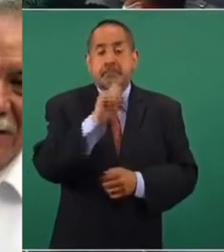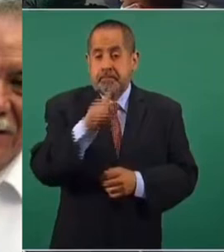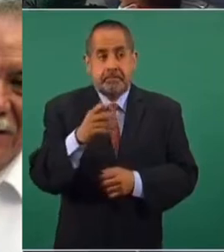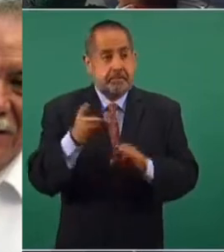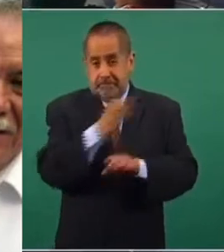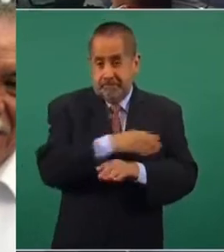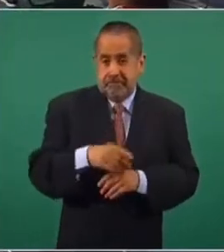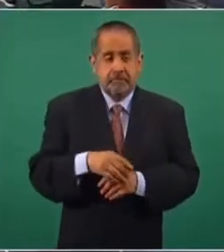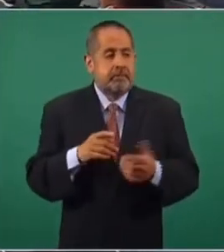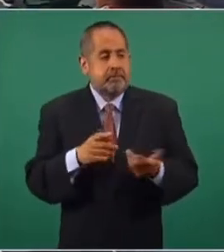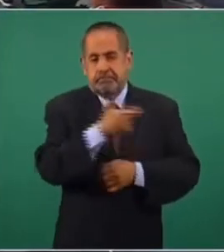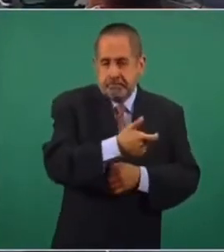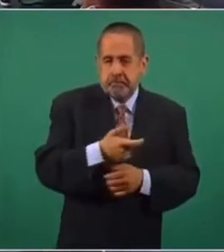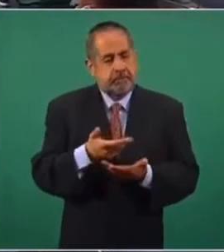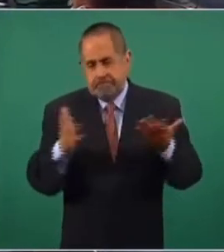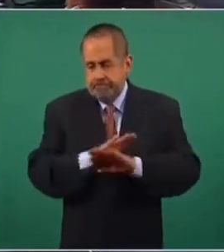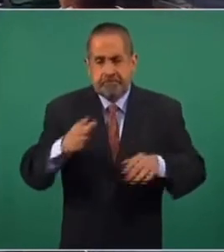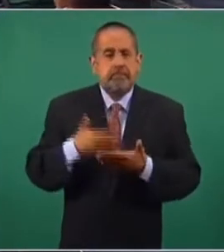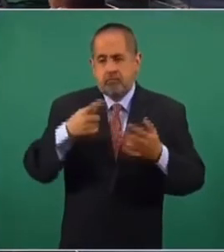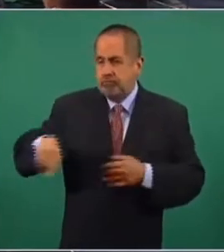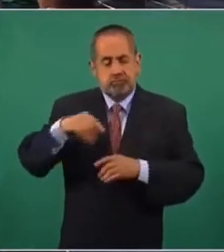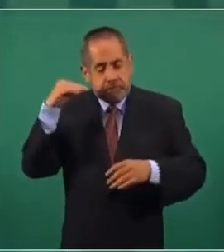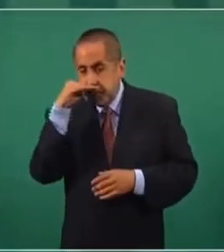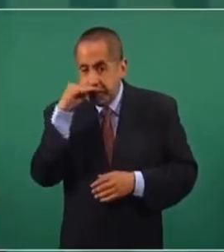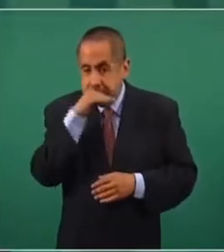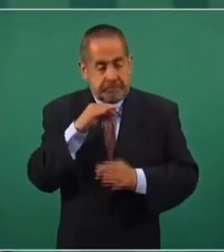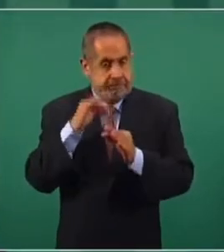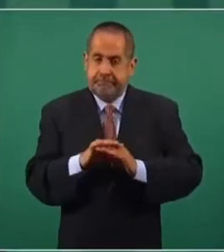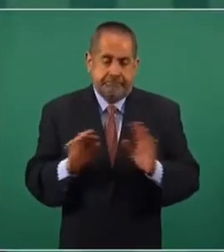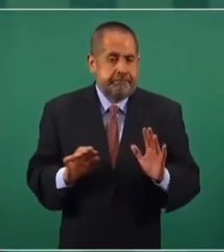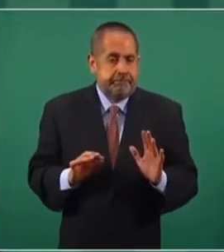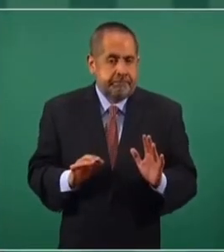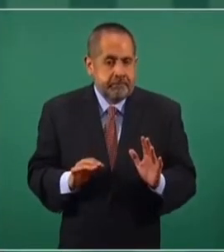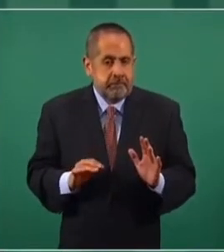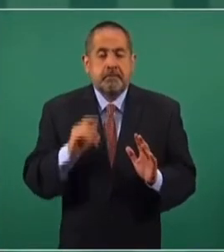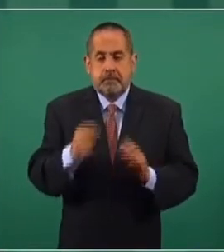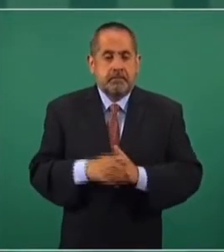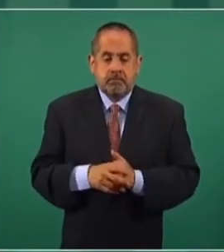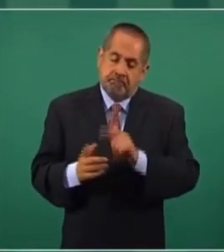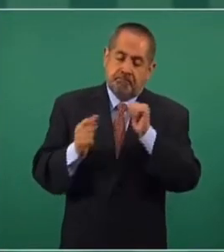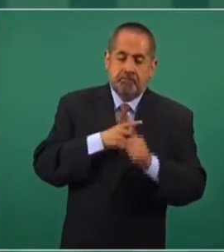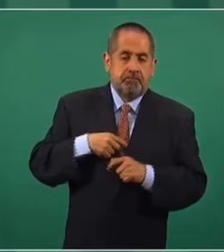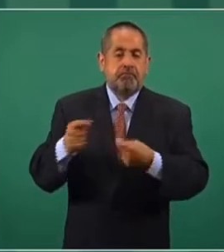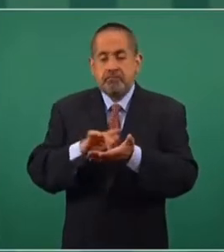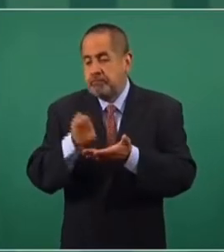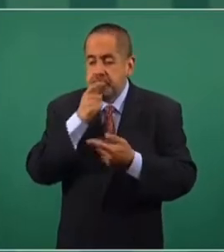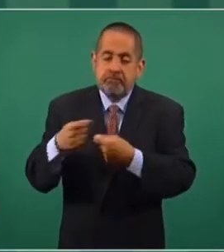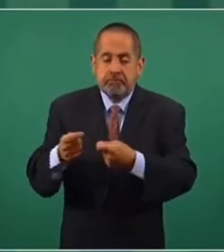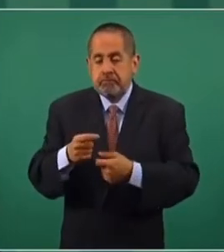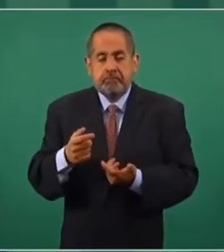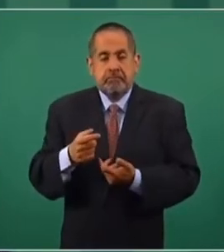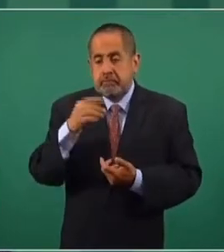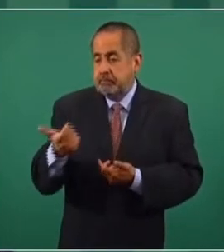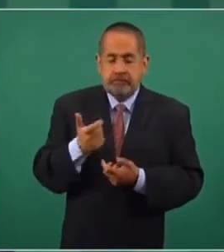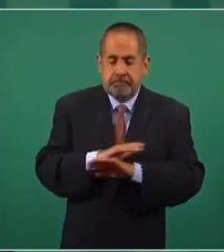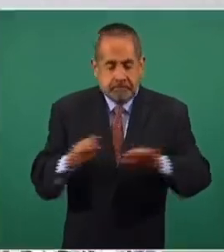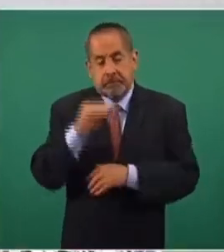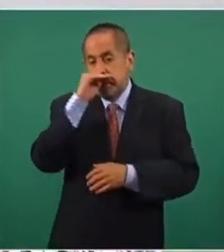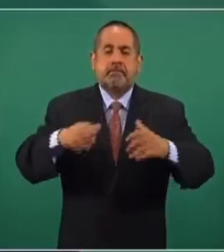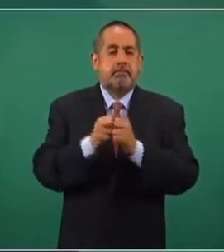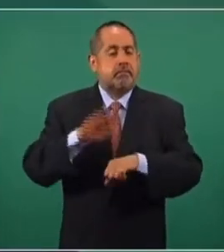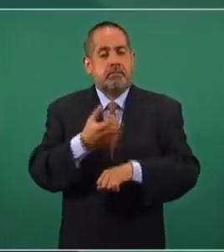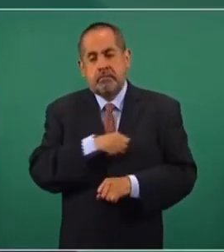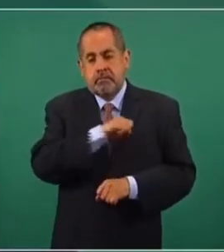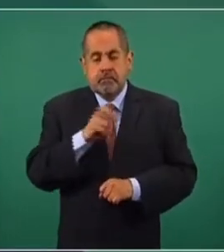también la gratuidad. Decidimos que no se iba a cobrar los medicamentos y que también la atención médica iba a ser